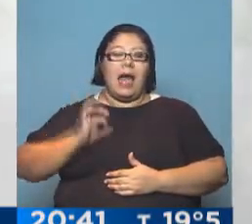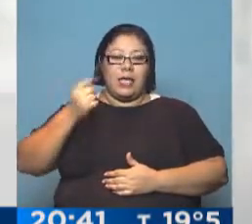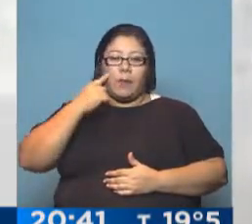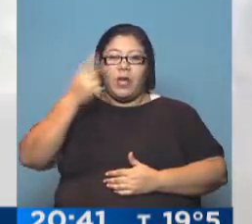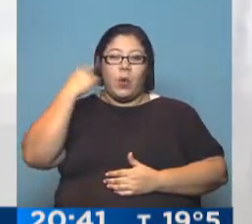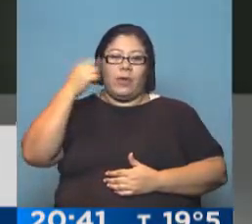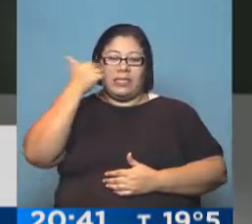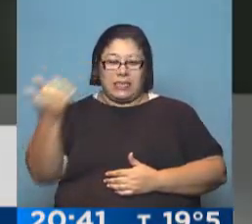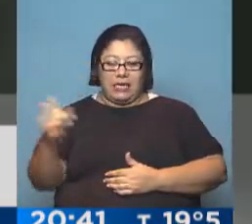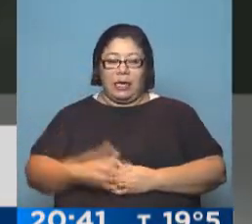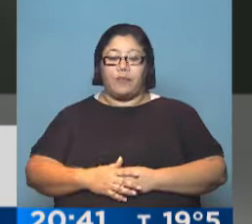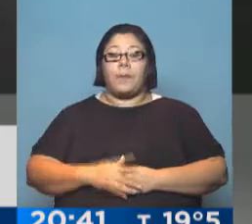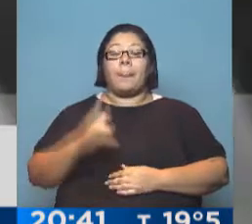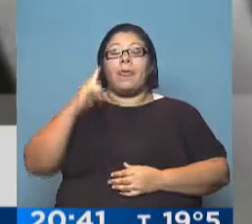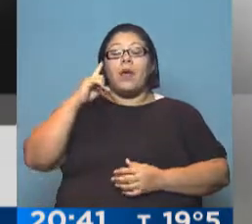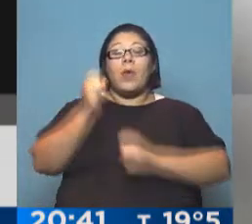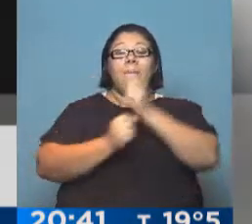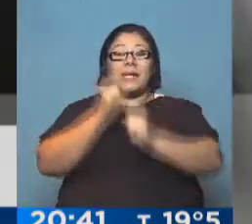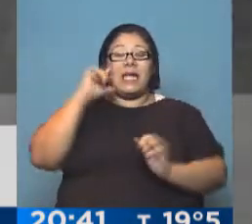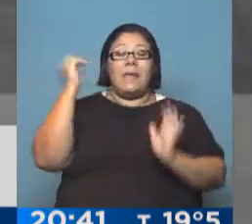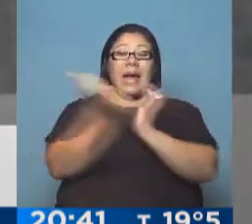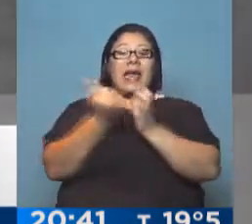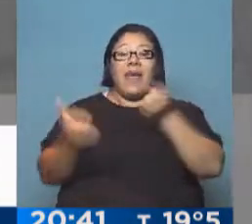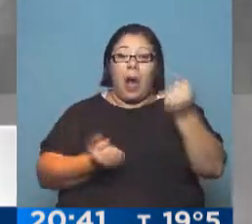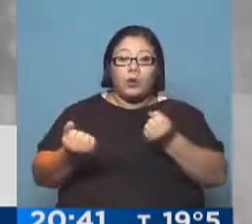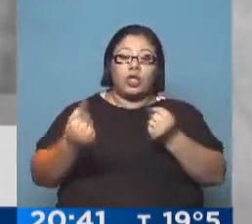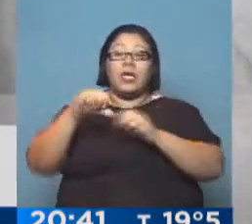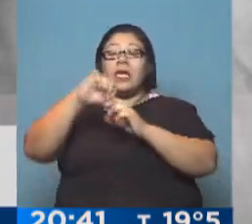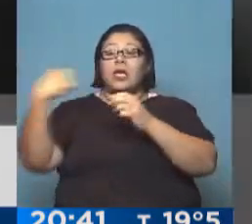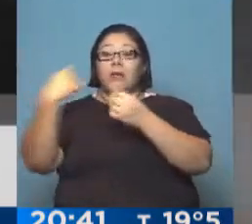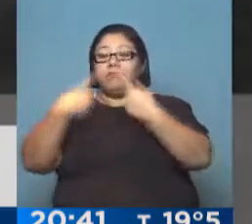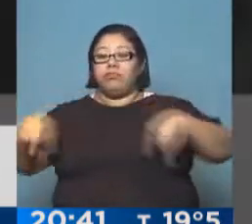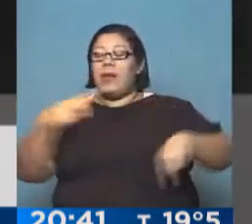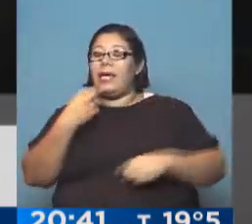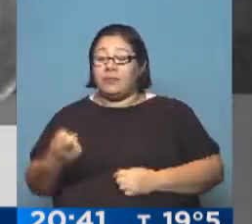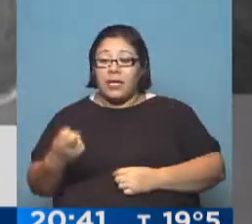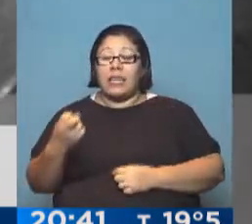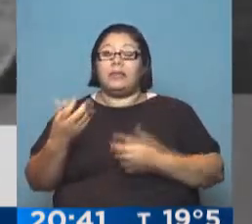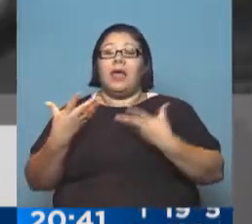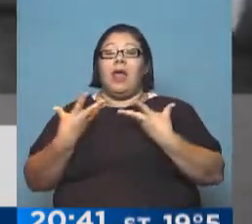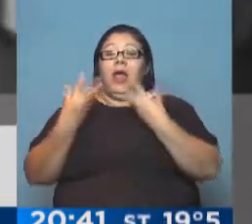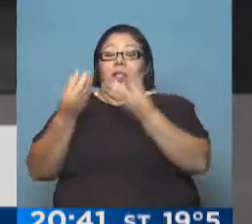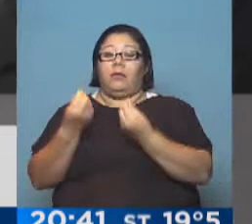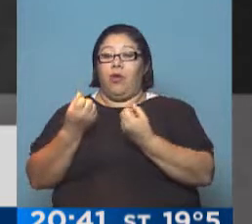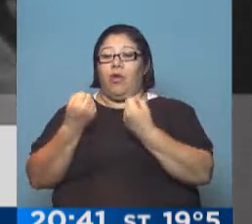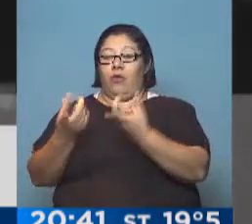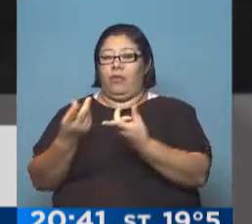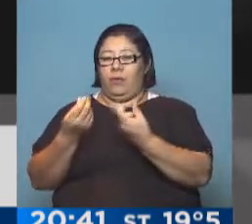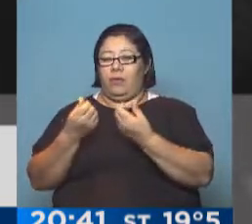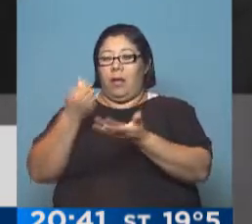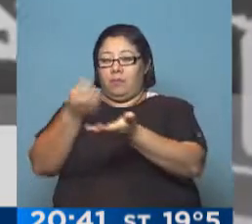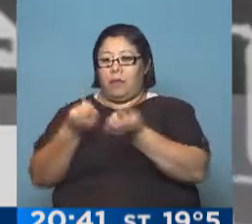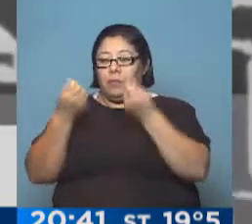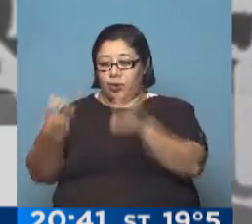nacional de automóviles y de electrodomésticos, el Ditella pronto comenzó a seducir a muchos artistas de vanguardia. Desde sus